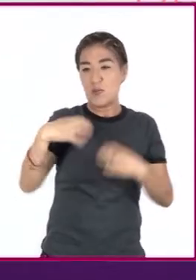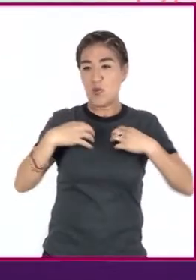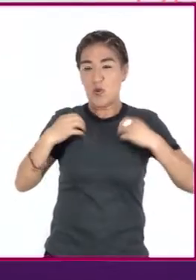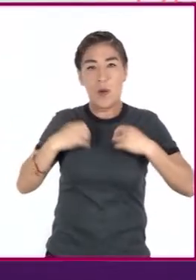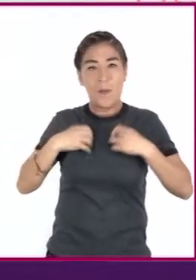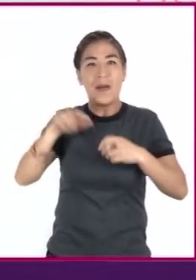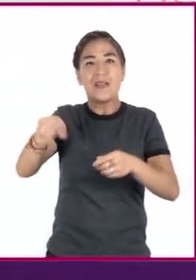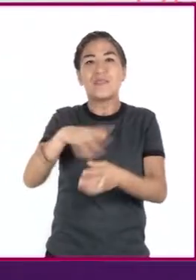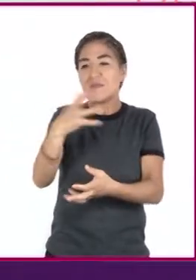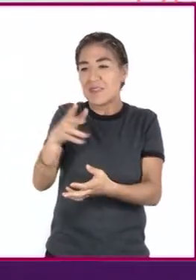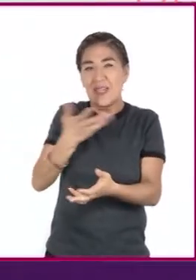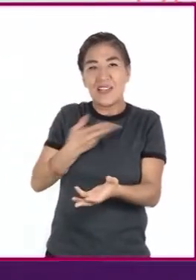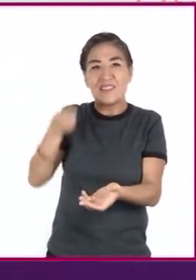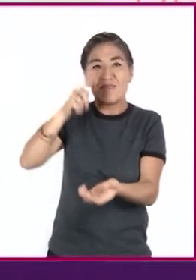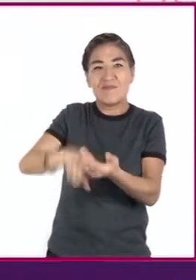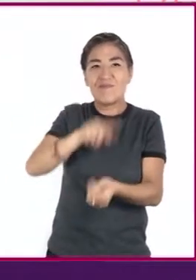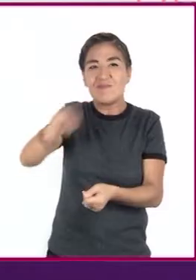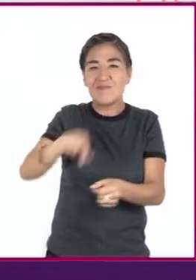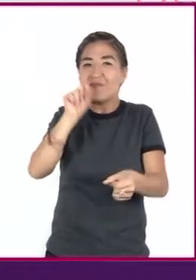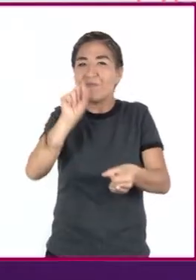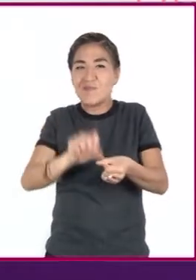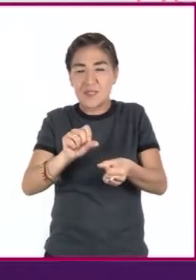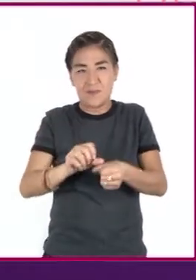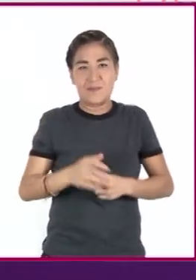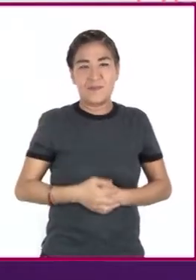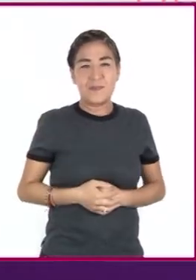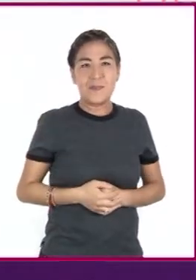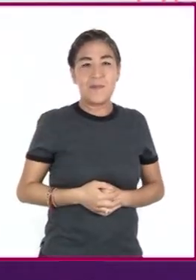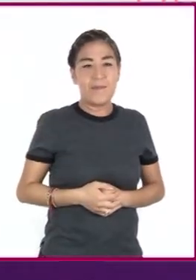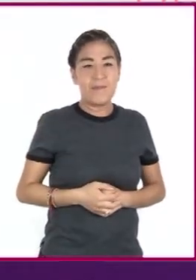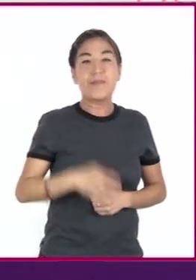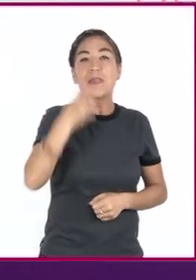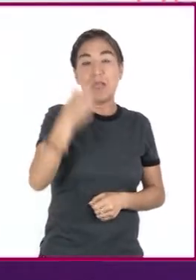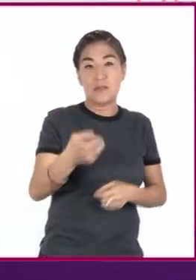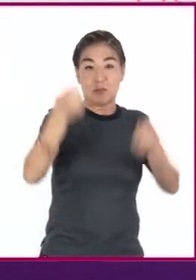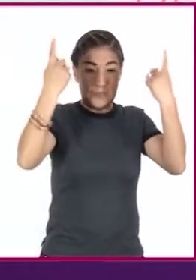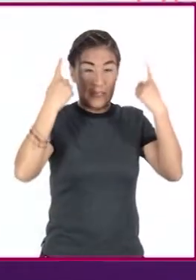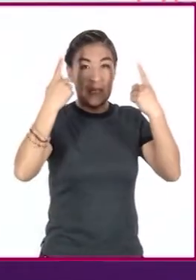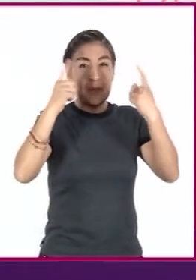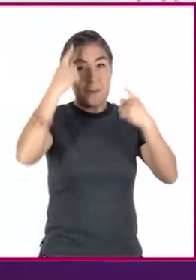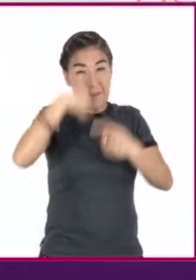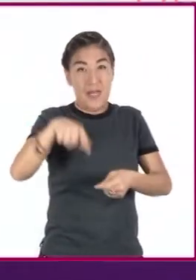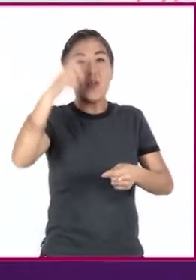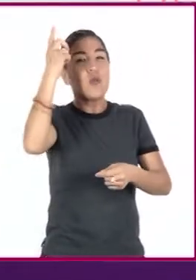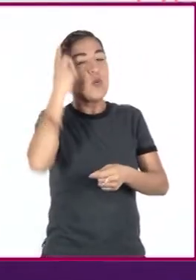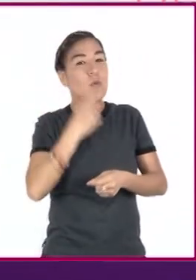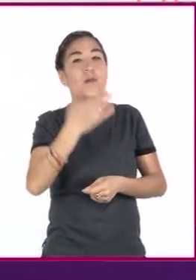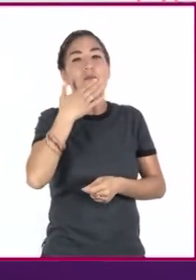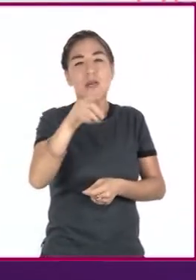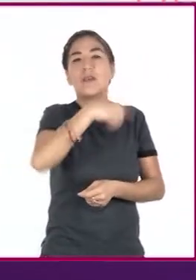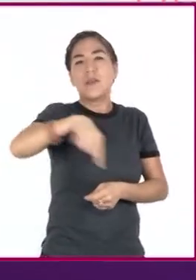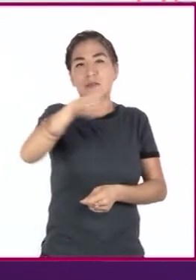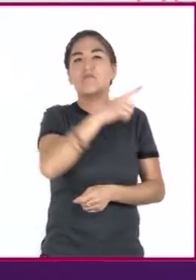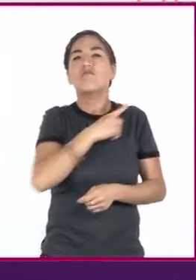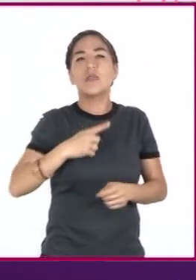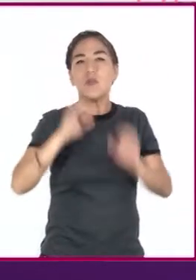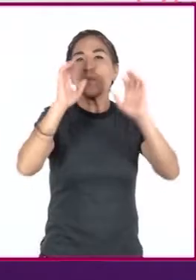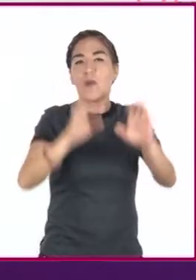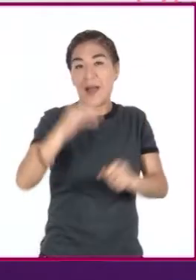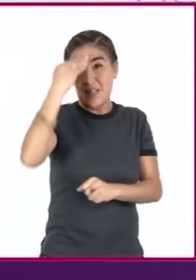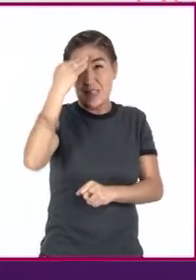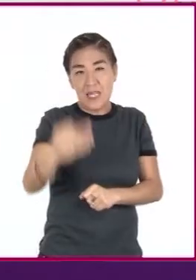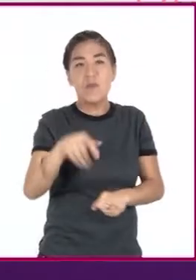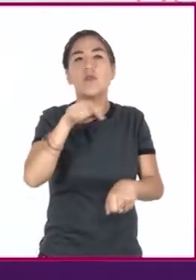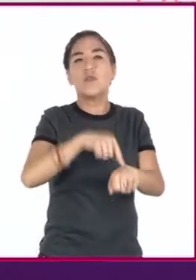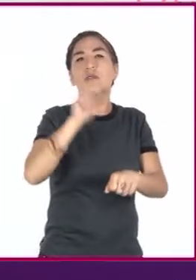artículos que hayan tenido contacto con ellos. Con respecto a la higiene del sueño, es muy importante la cantidad de tiempo